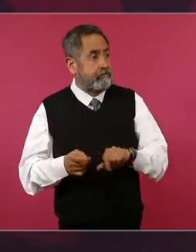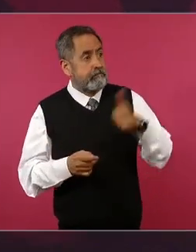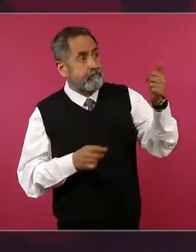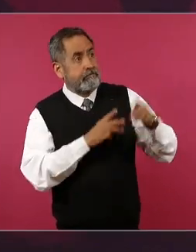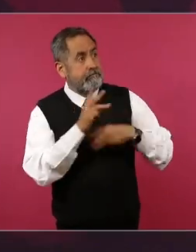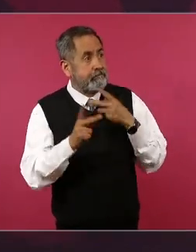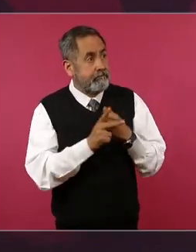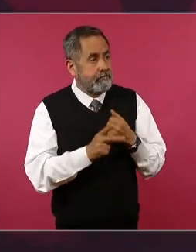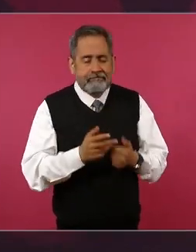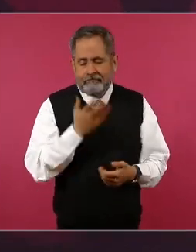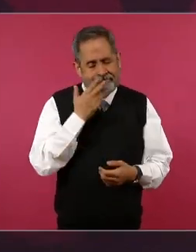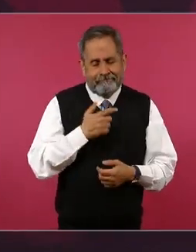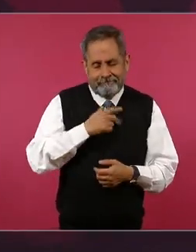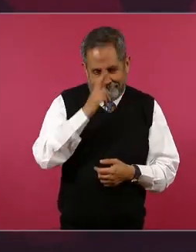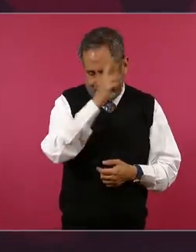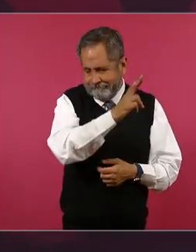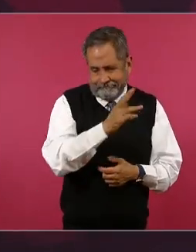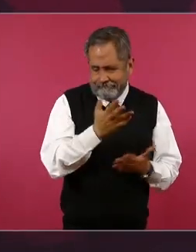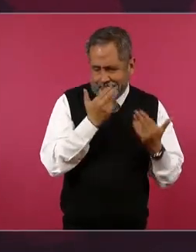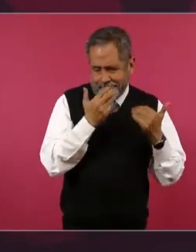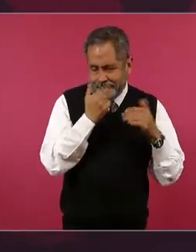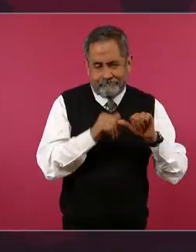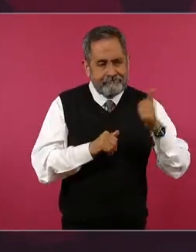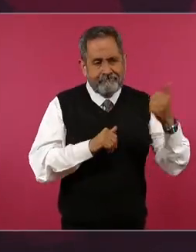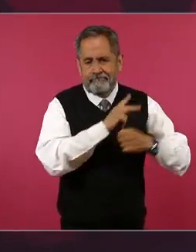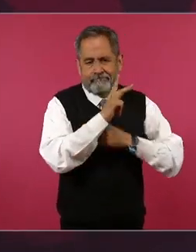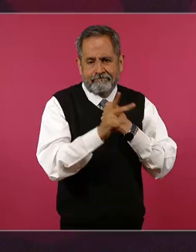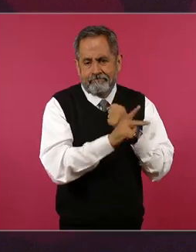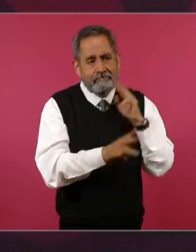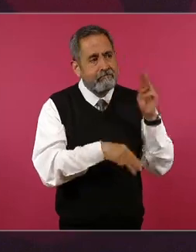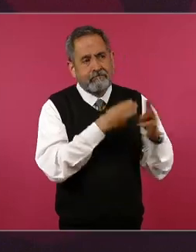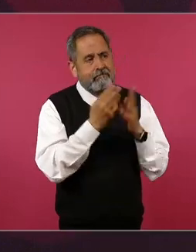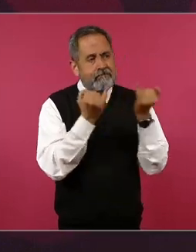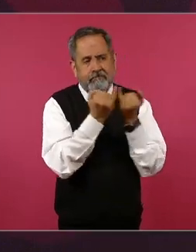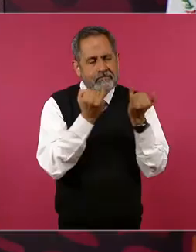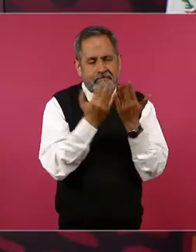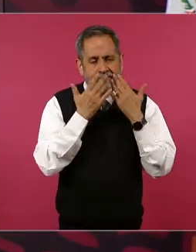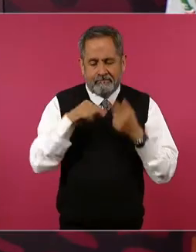con todo respeto no se da en todo el mundo